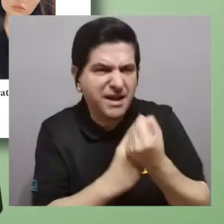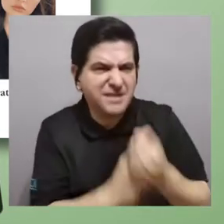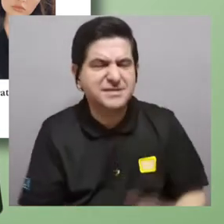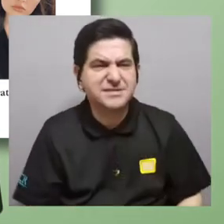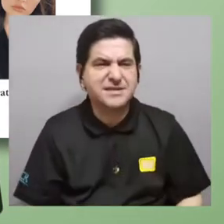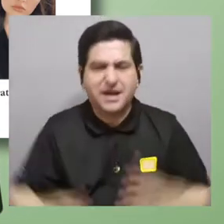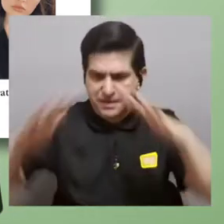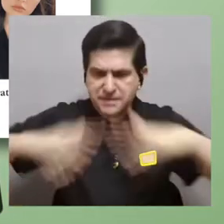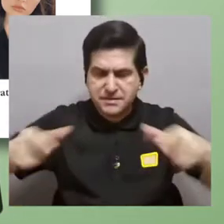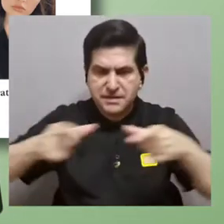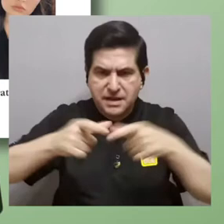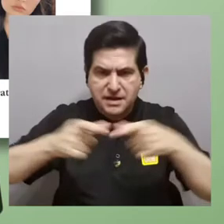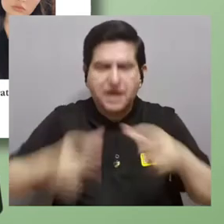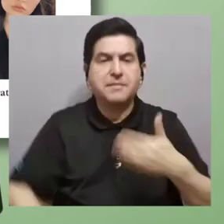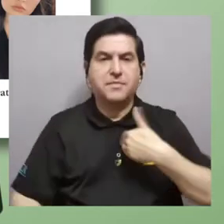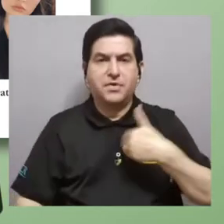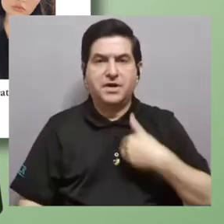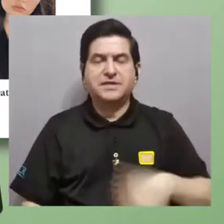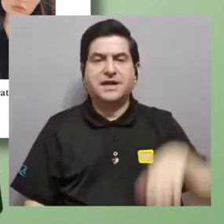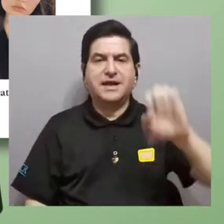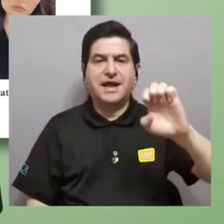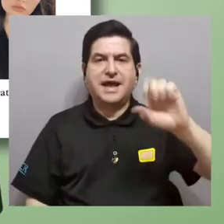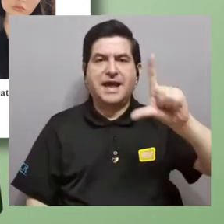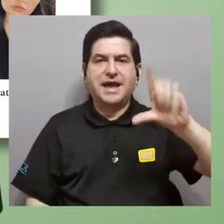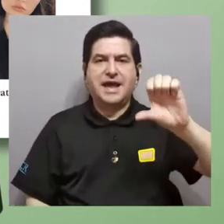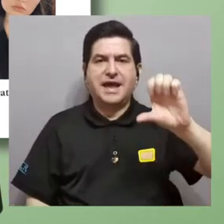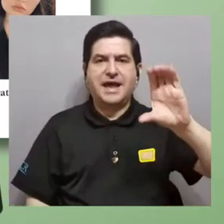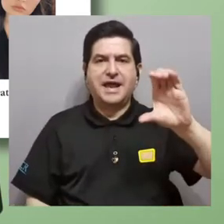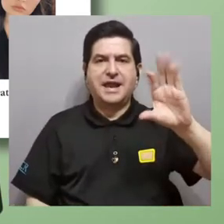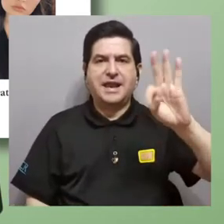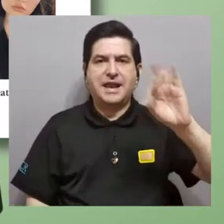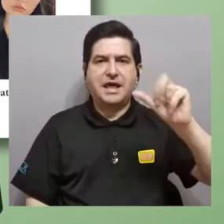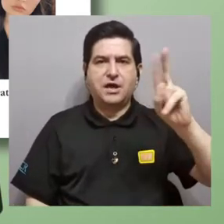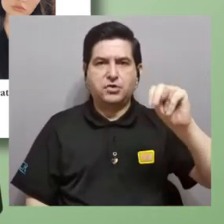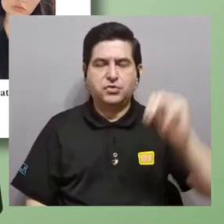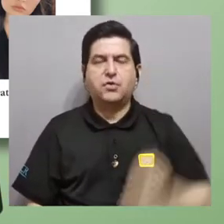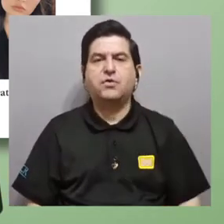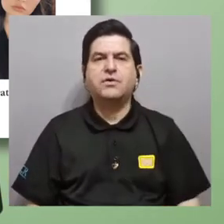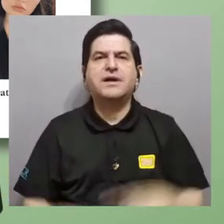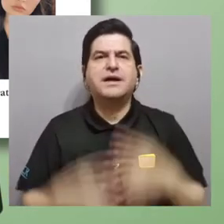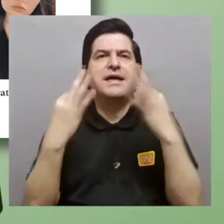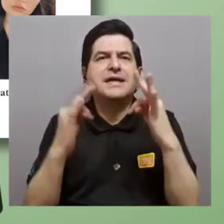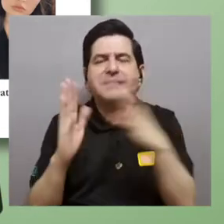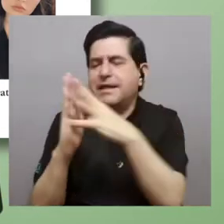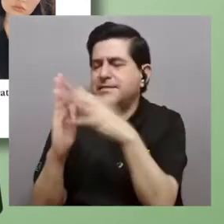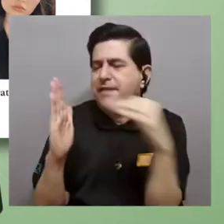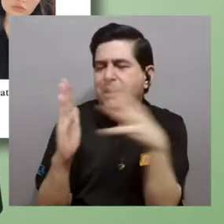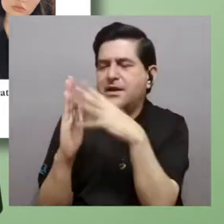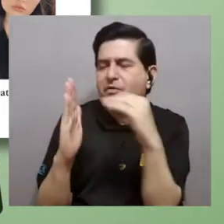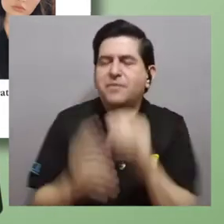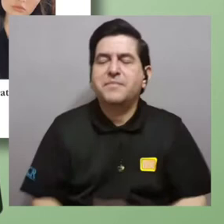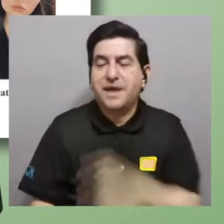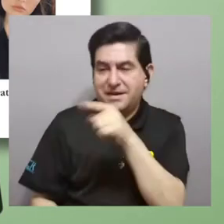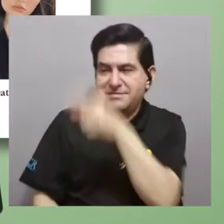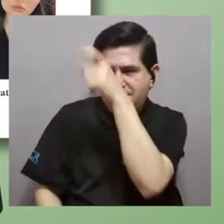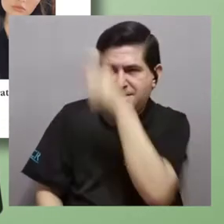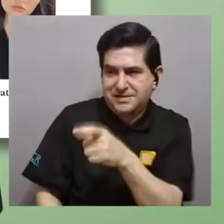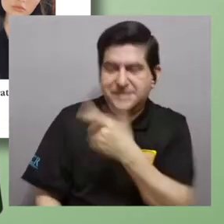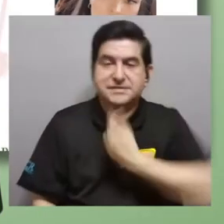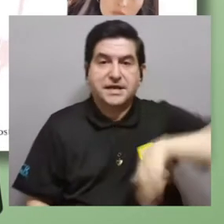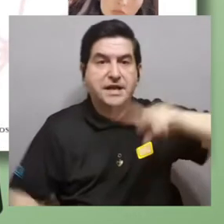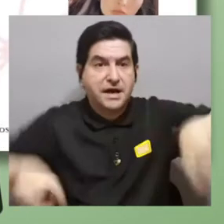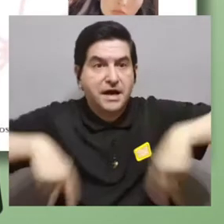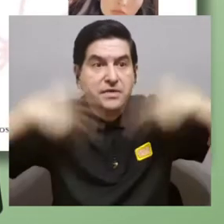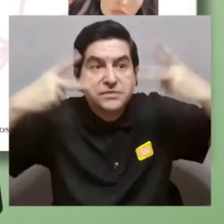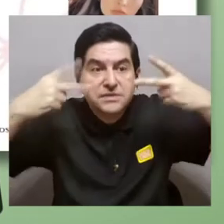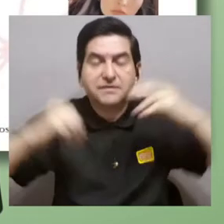esa situación del campo magnético, de los electrones, para tratar de hacer la copia de los organismos